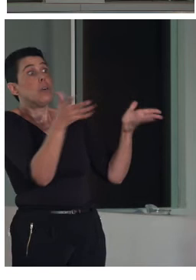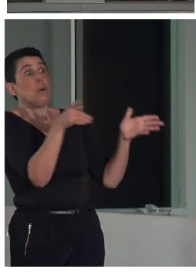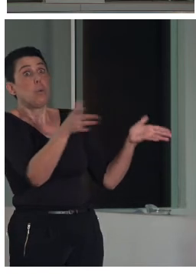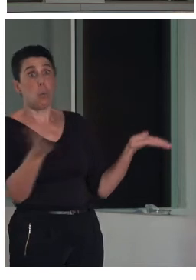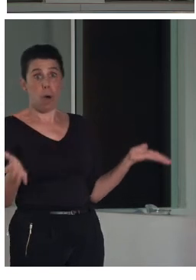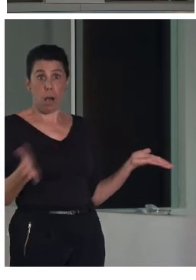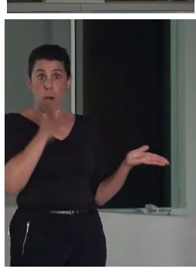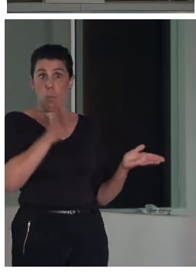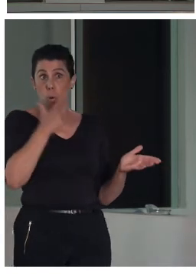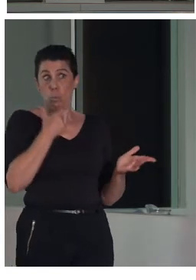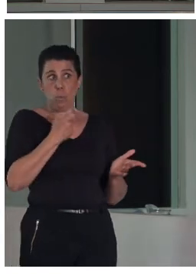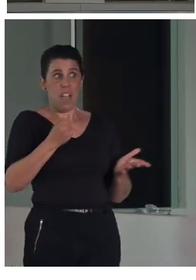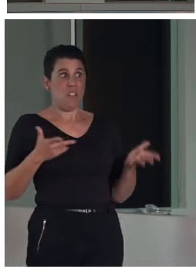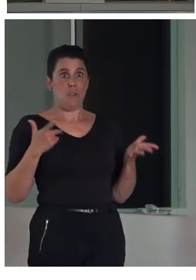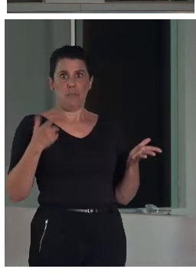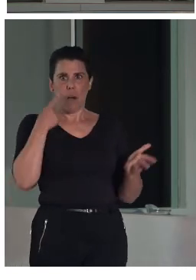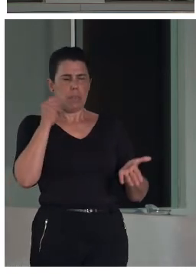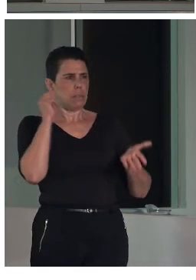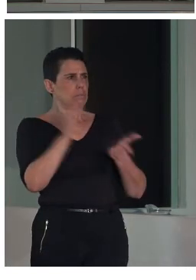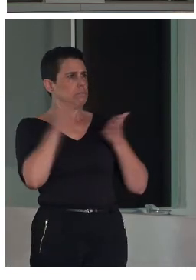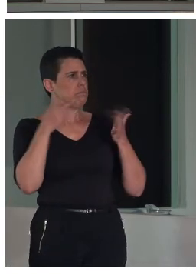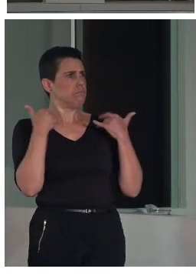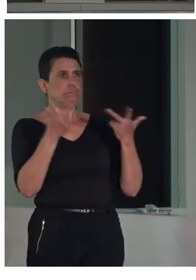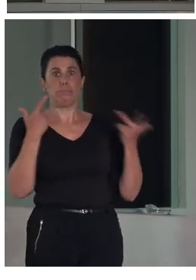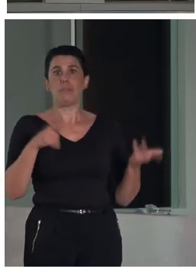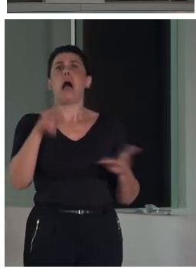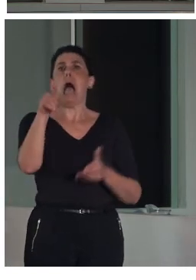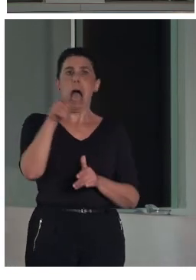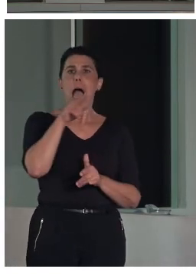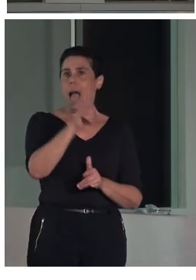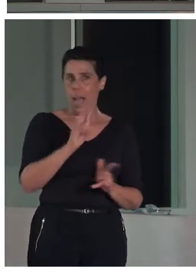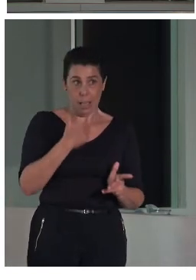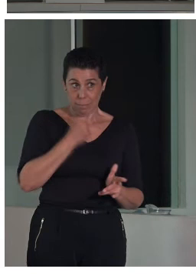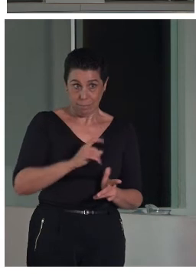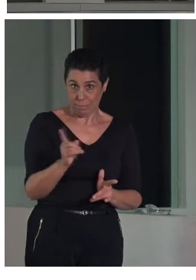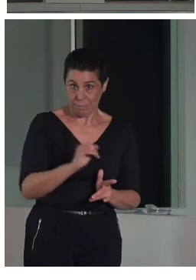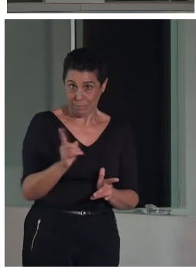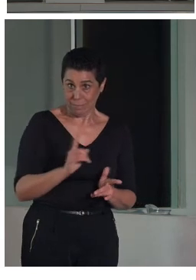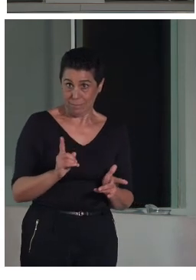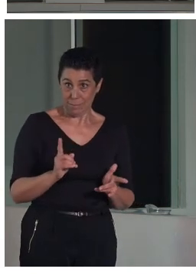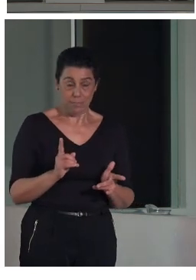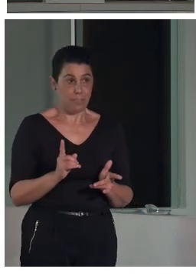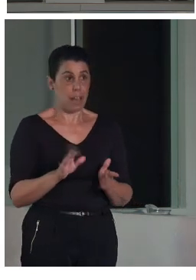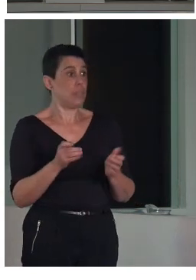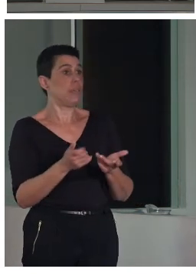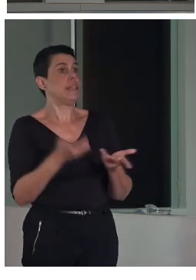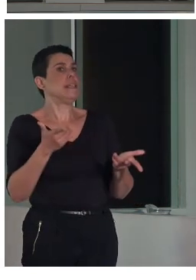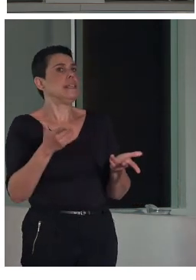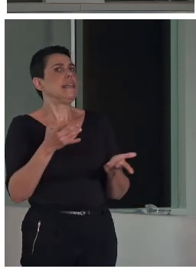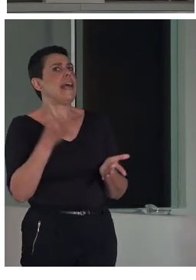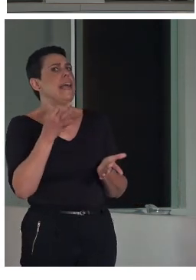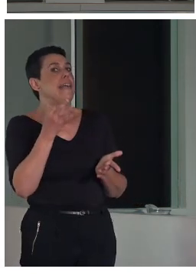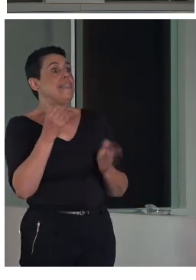no es tan inmediata ni se identifica con tanta facilidad. Entonces, el hecho de poner marcas